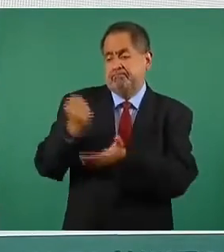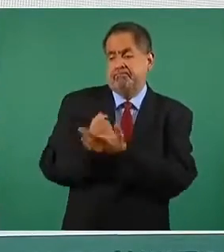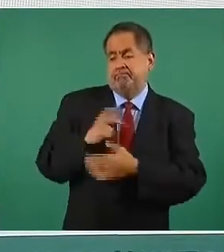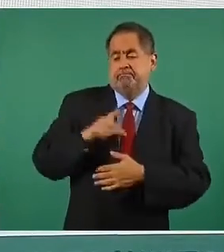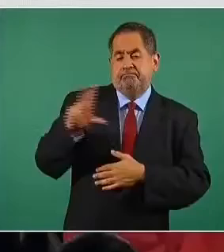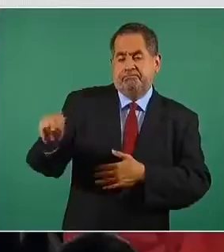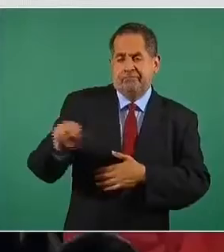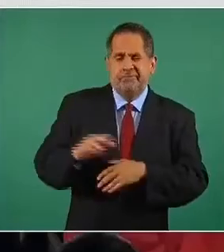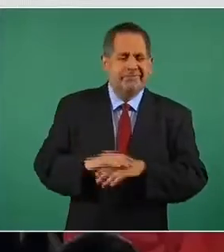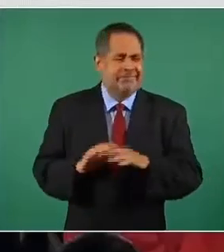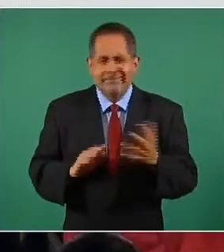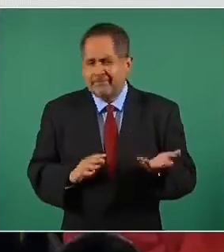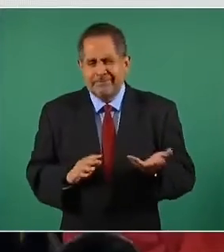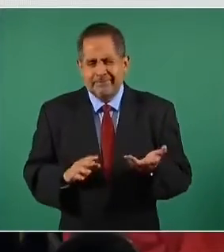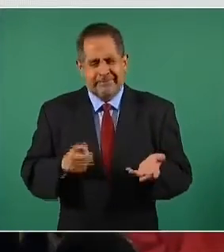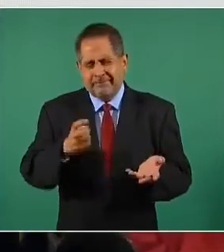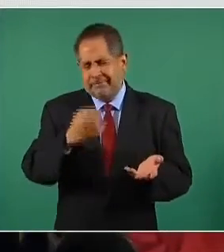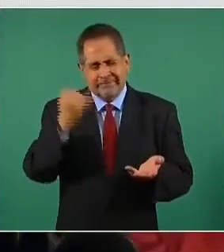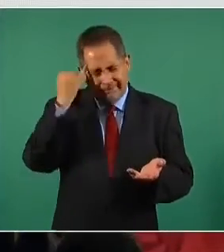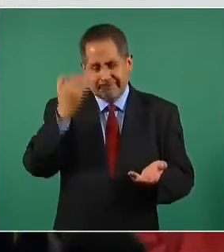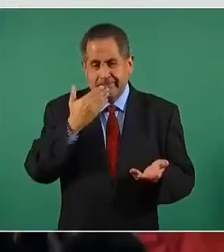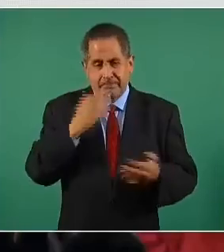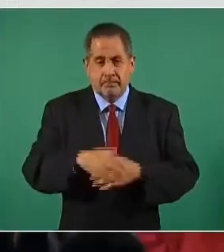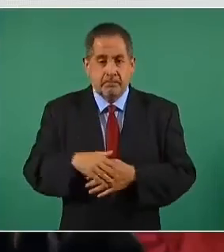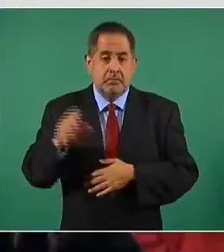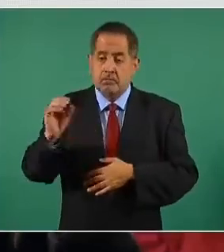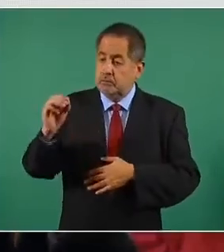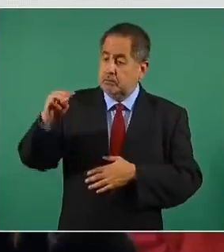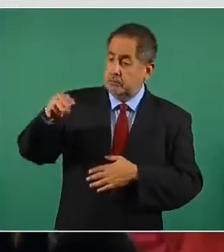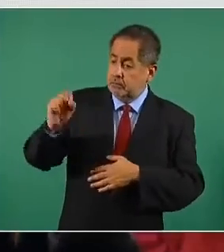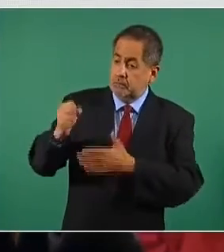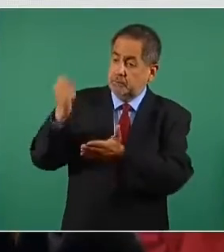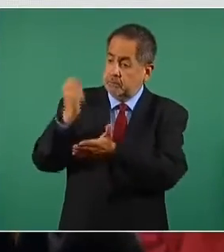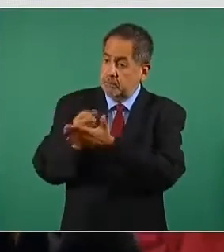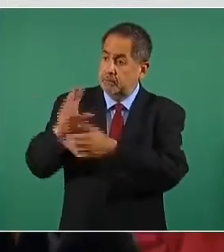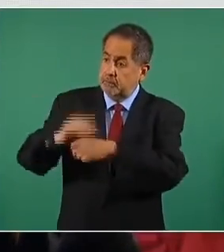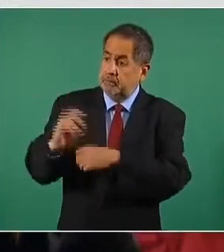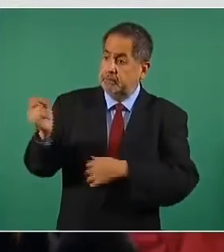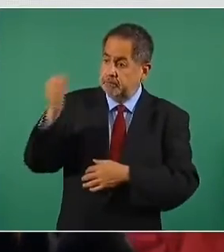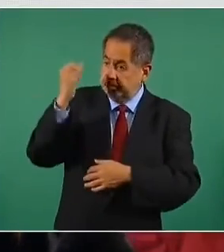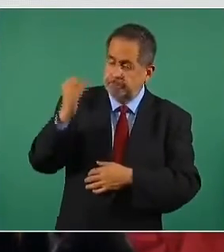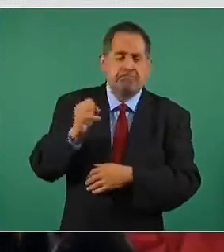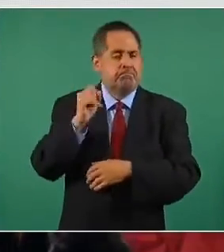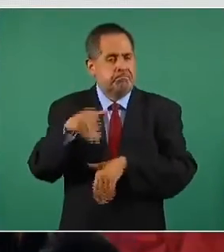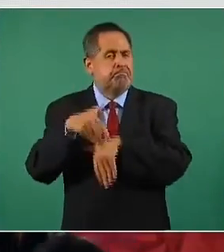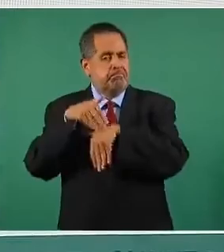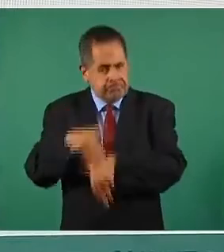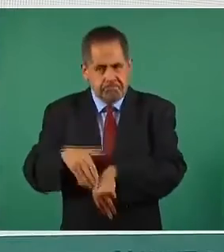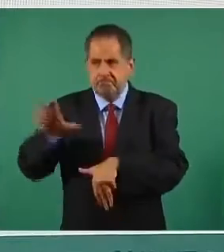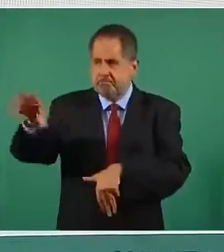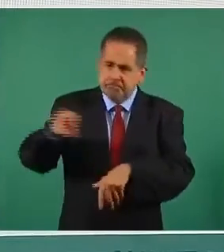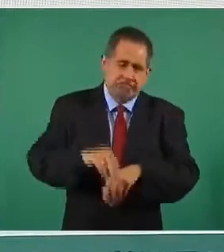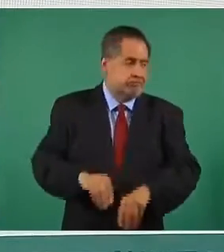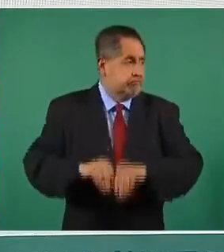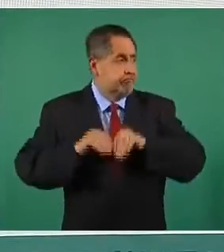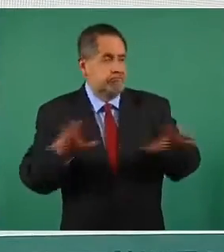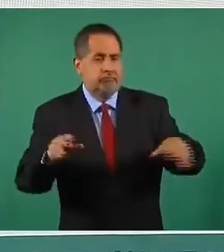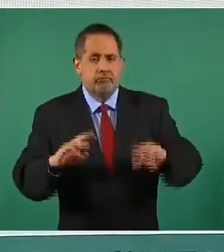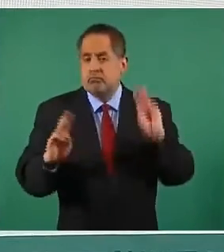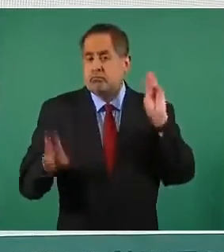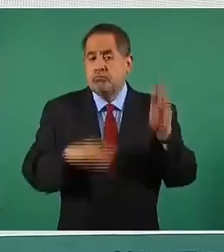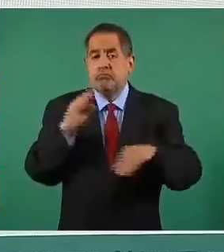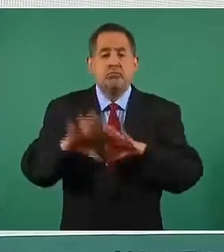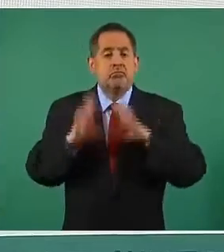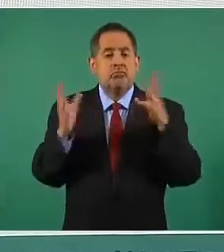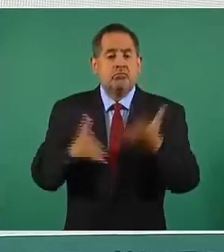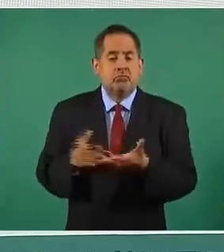la política con las vacunas, porque es muy mala idea. Si está autorizada por la Organización Mundial de la Salud, que es la que formamos todos los países del